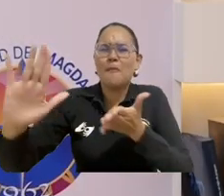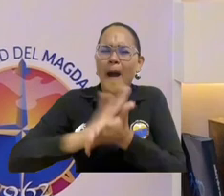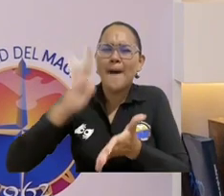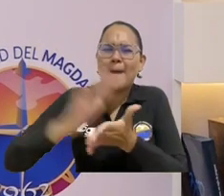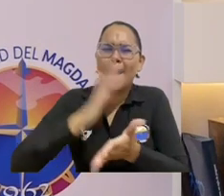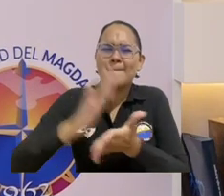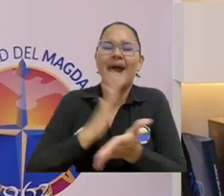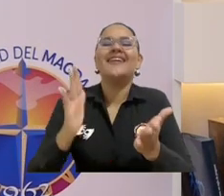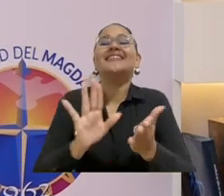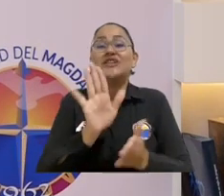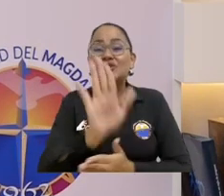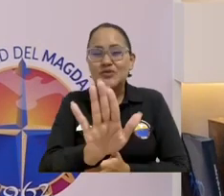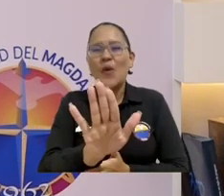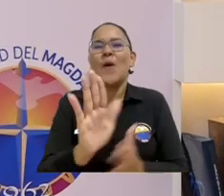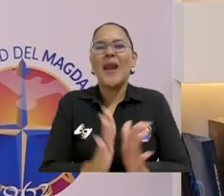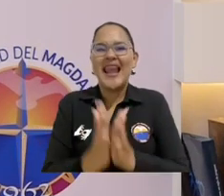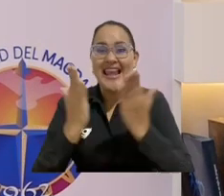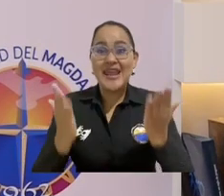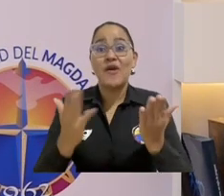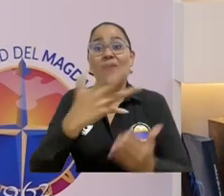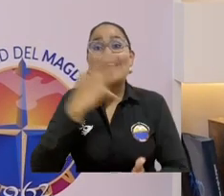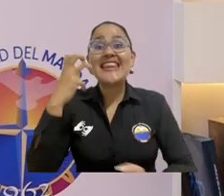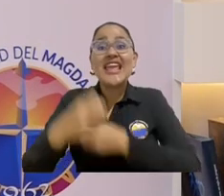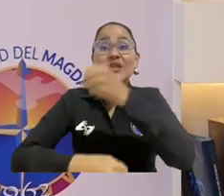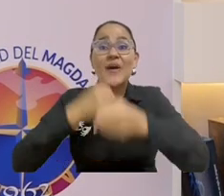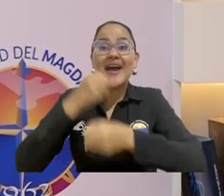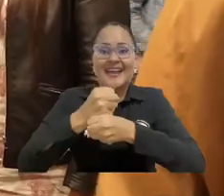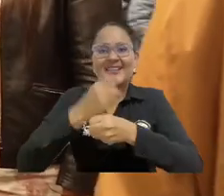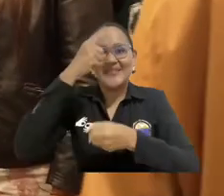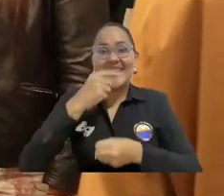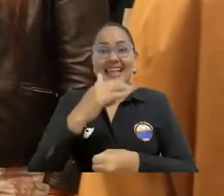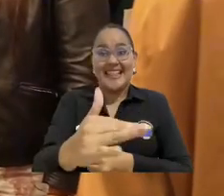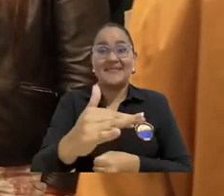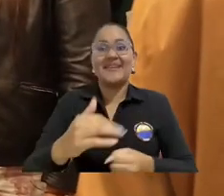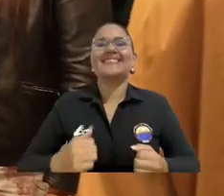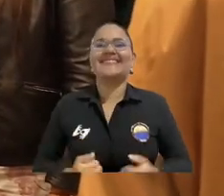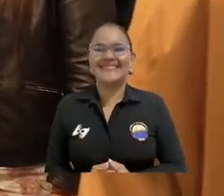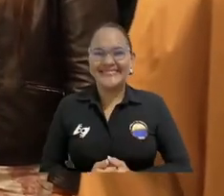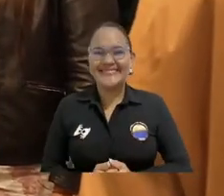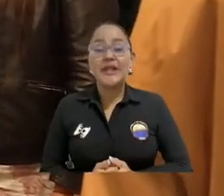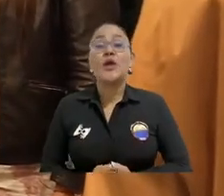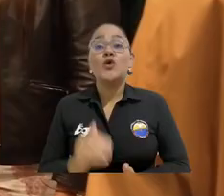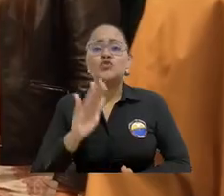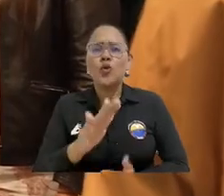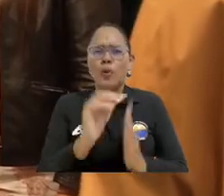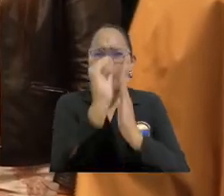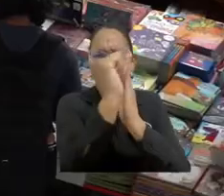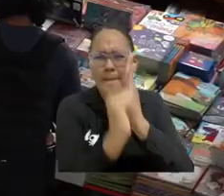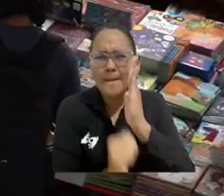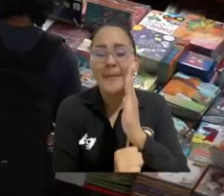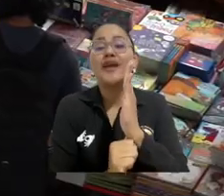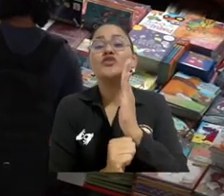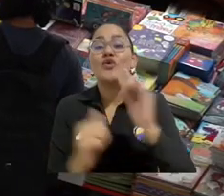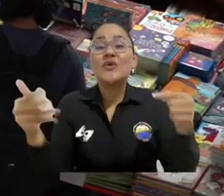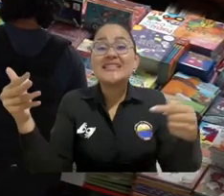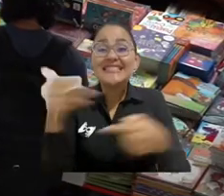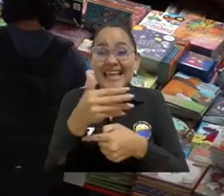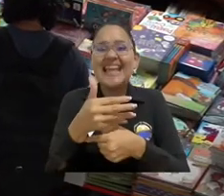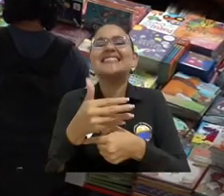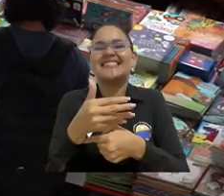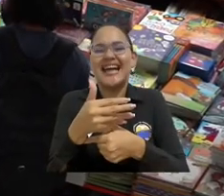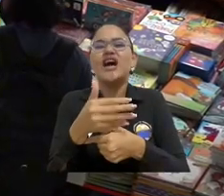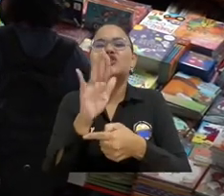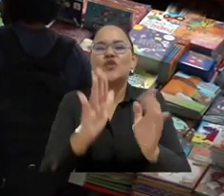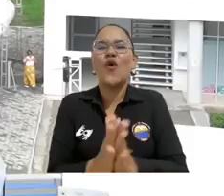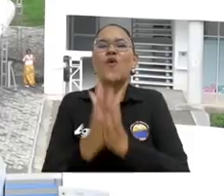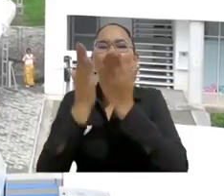Santa Marta, una colección que cuenta con el apoyo y el financiamiento de la CAFA. En la agenda se destaca el lanzamiento de la sexta versión de la Feria